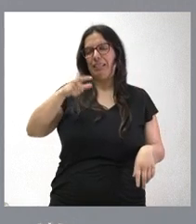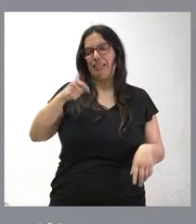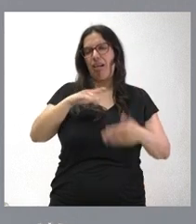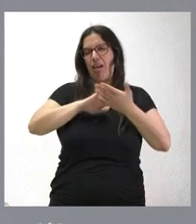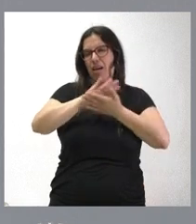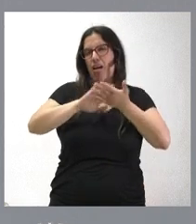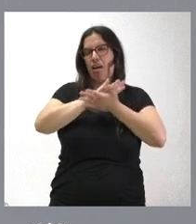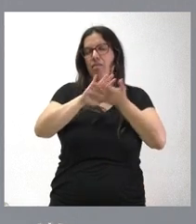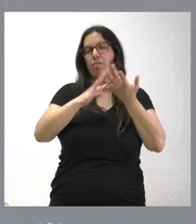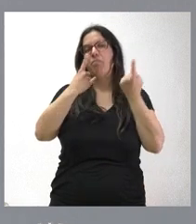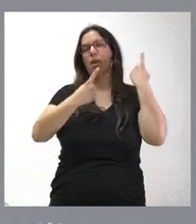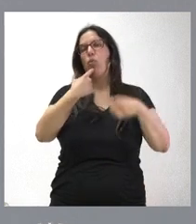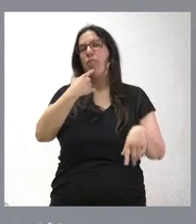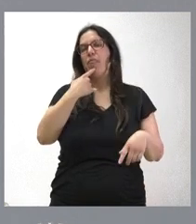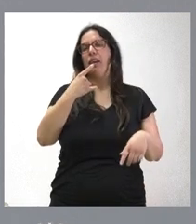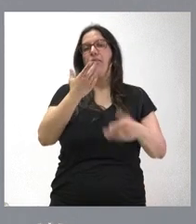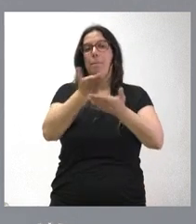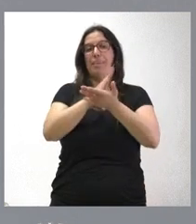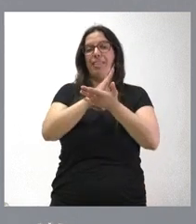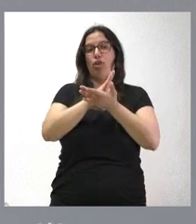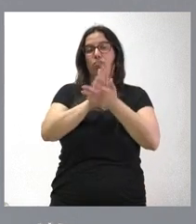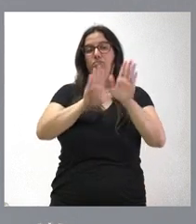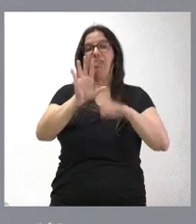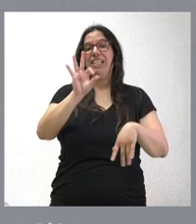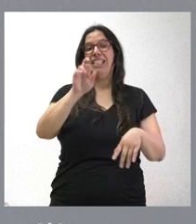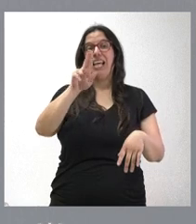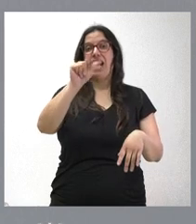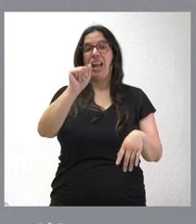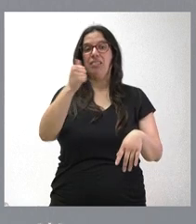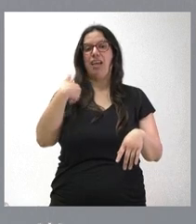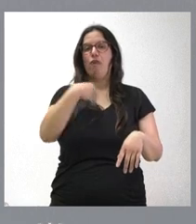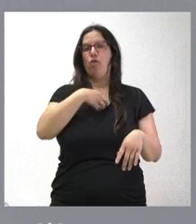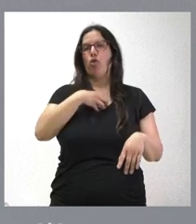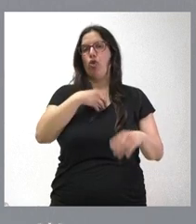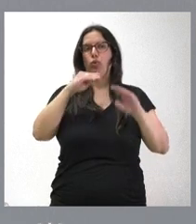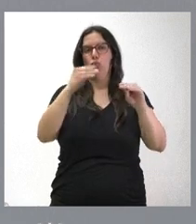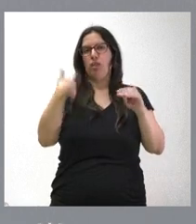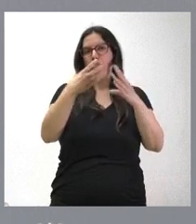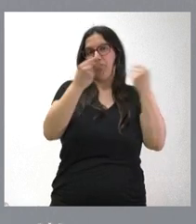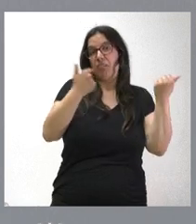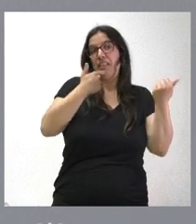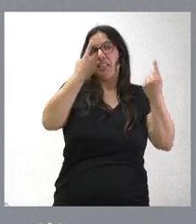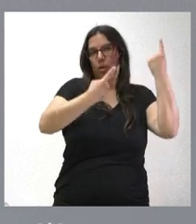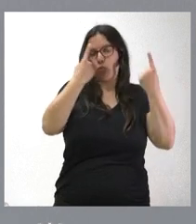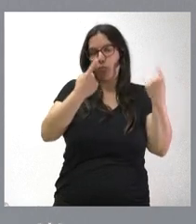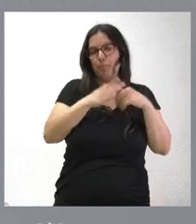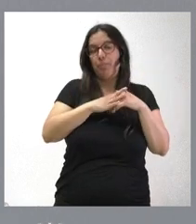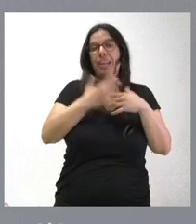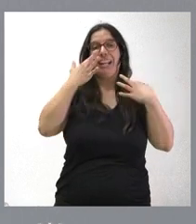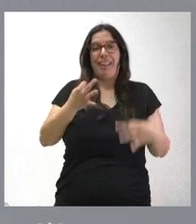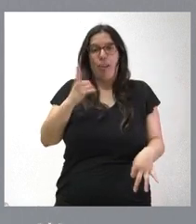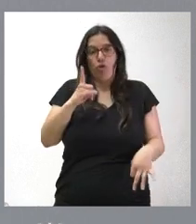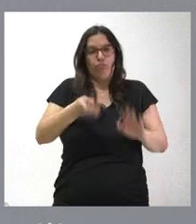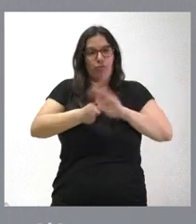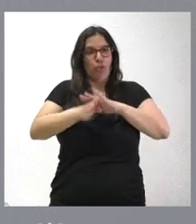el SERLA ha dejado de cumplir sus funciones o que ha desaparecido, dicen algunos. Pues la realidad demuestra que